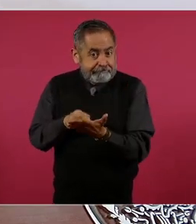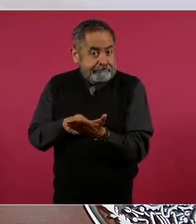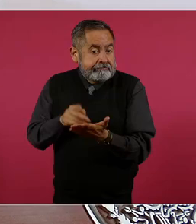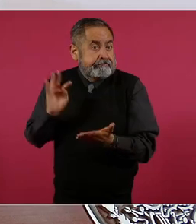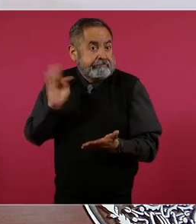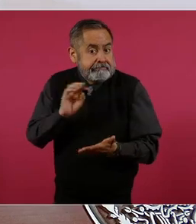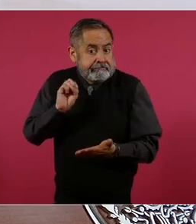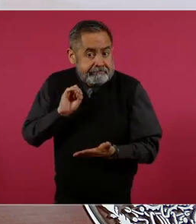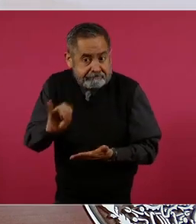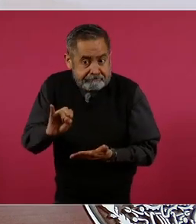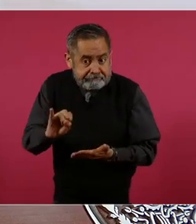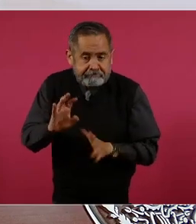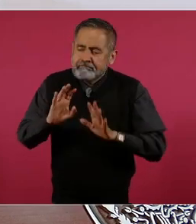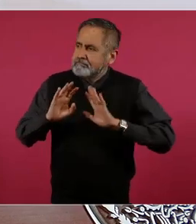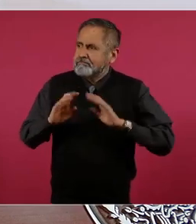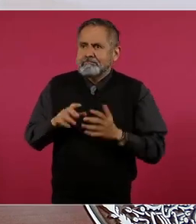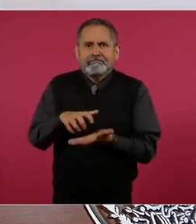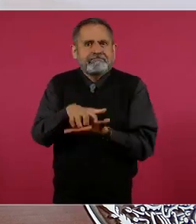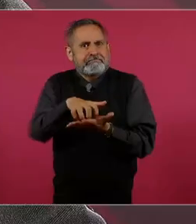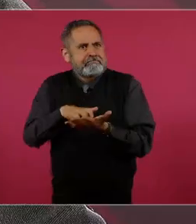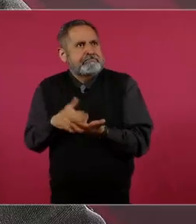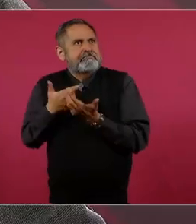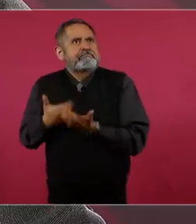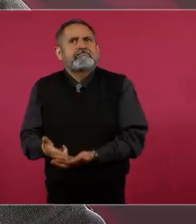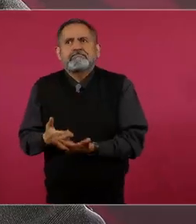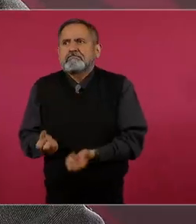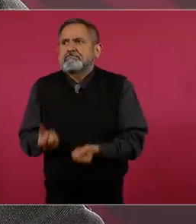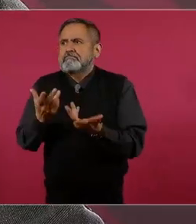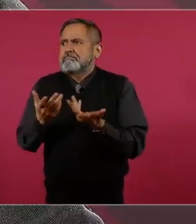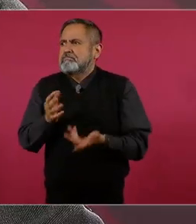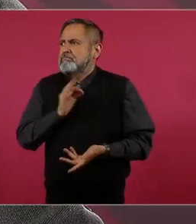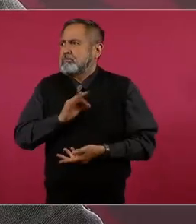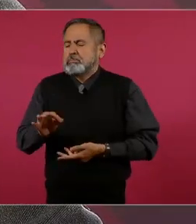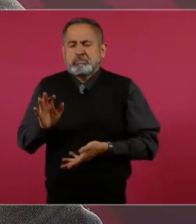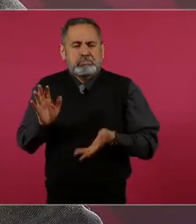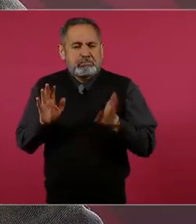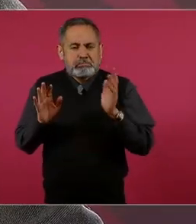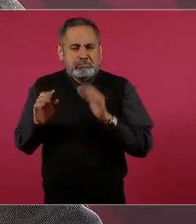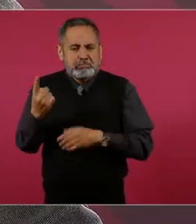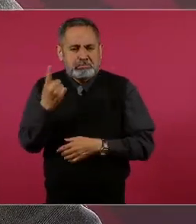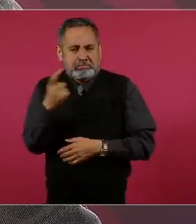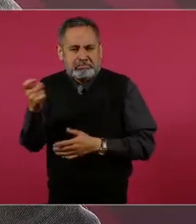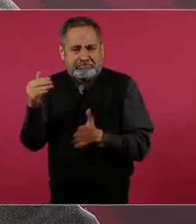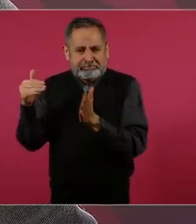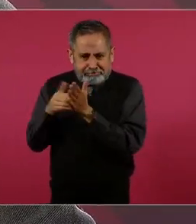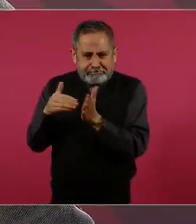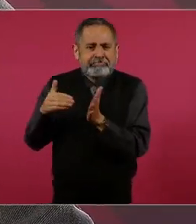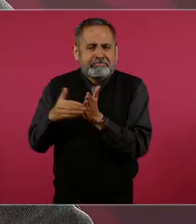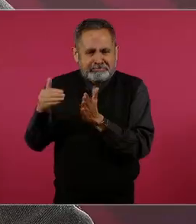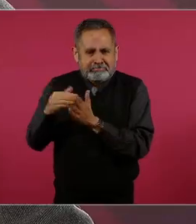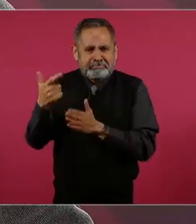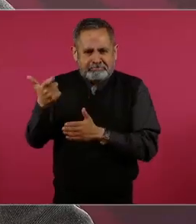se pueden ahorrar hasta 100 mil millones.